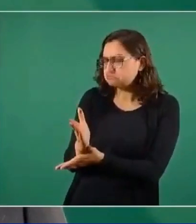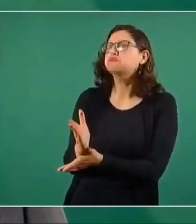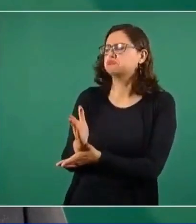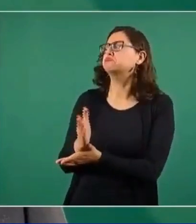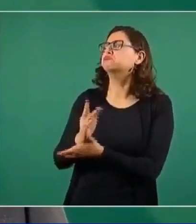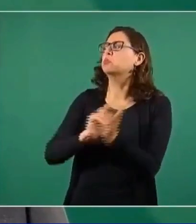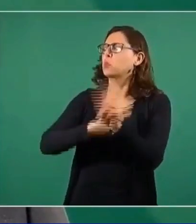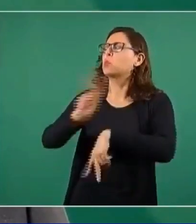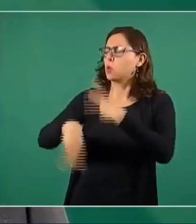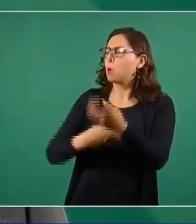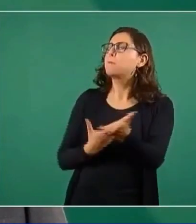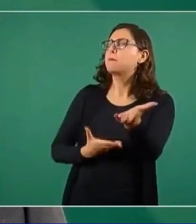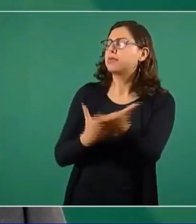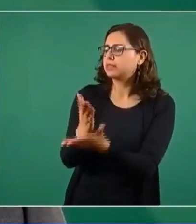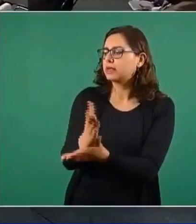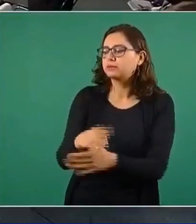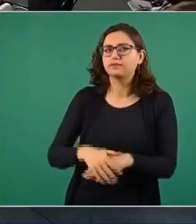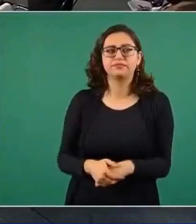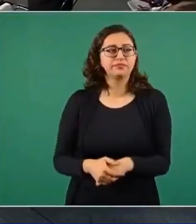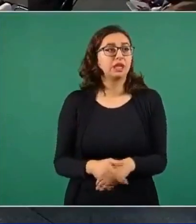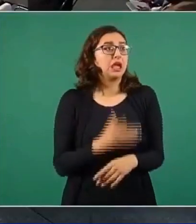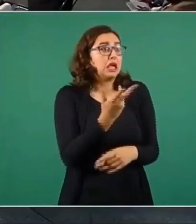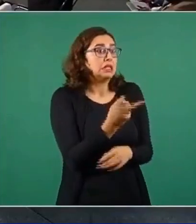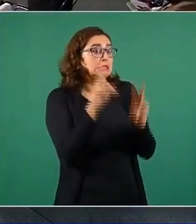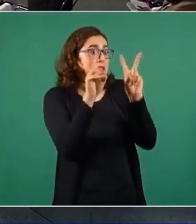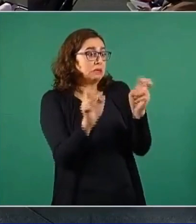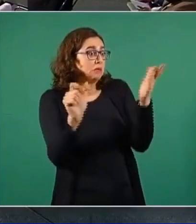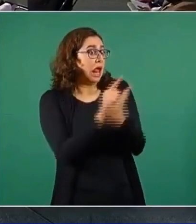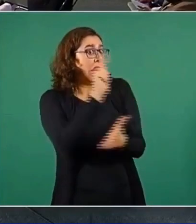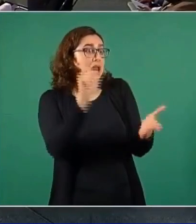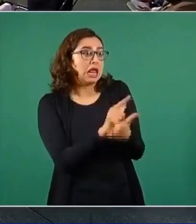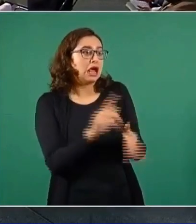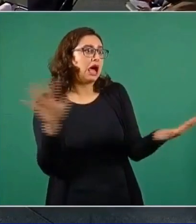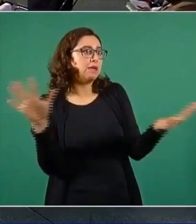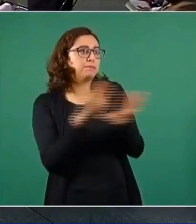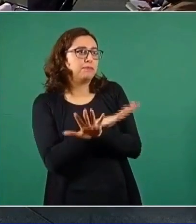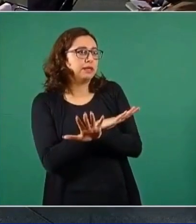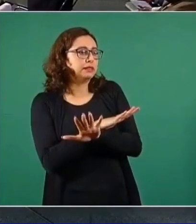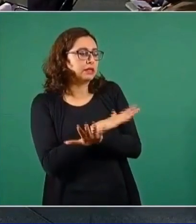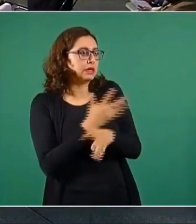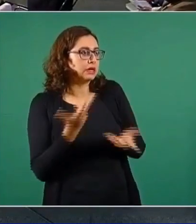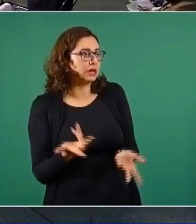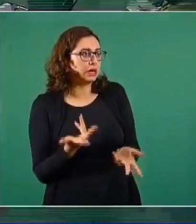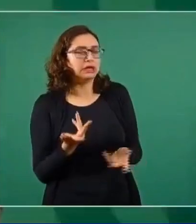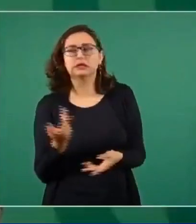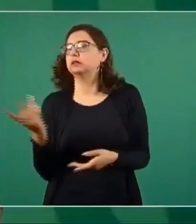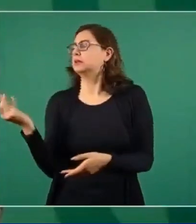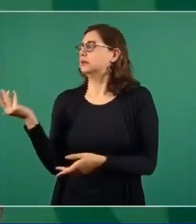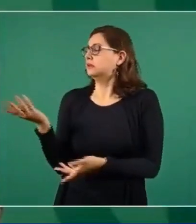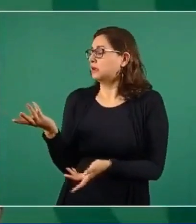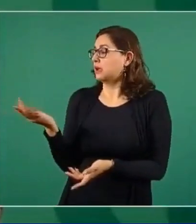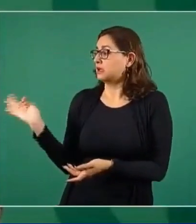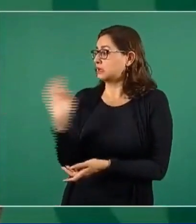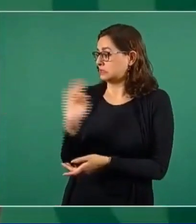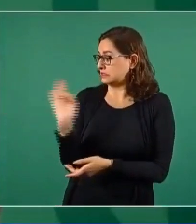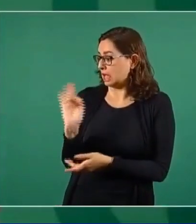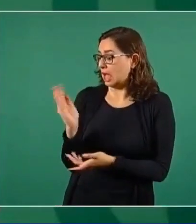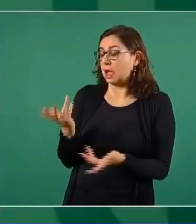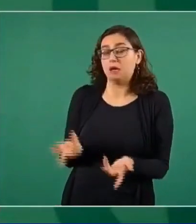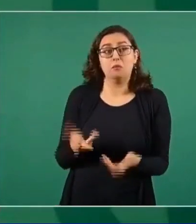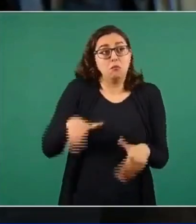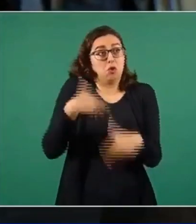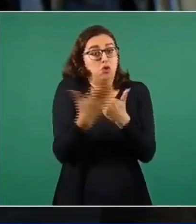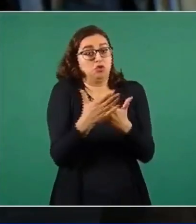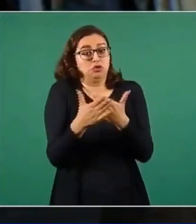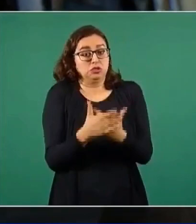hacer. ¿Se trataría de modificar la ley para que esto no siga ocurriendo, presidente? Sí, Para que Durazo no llegue... Por ejemplo, la